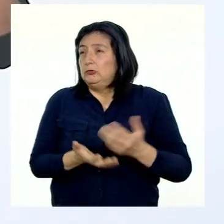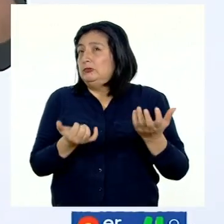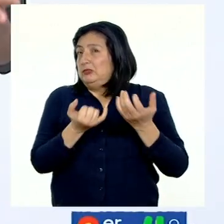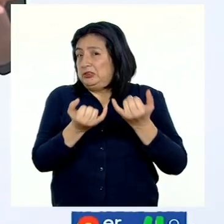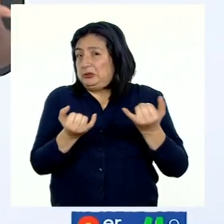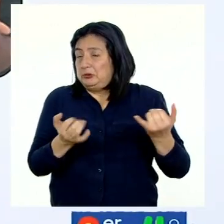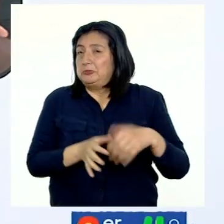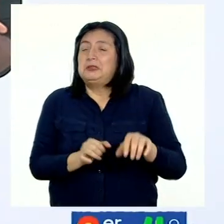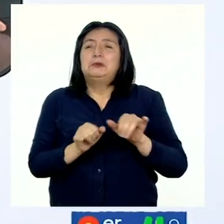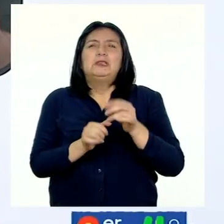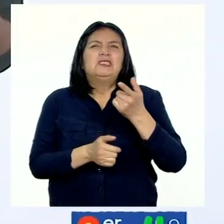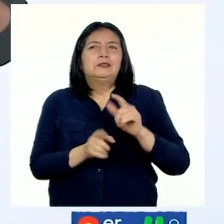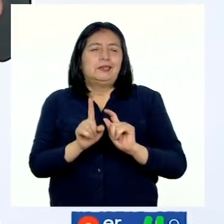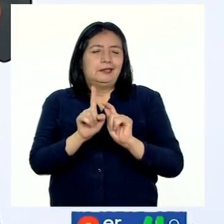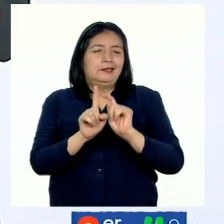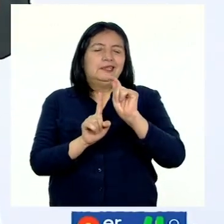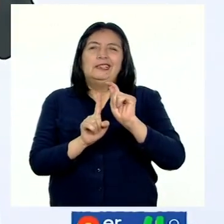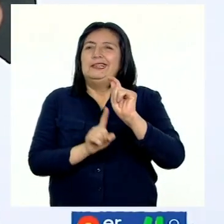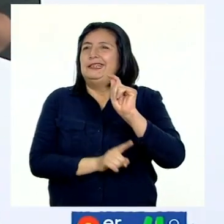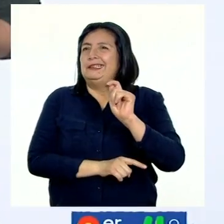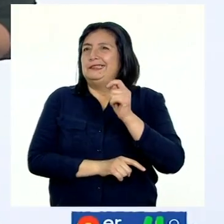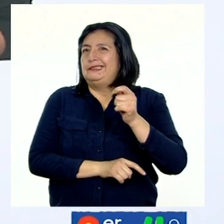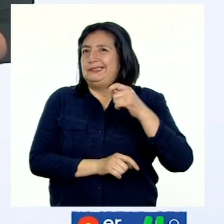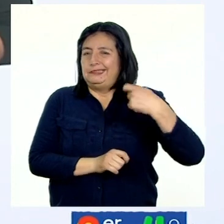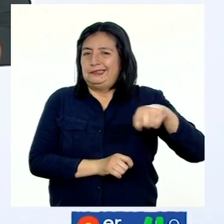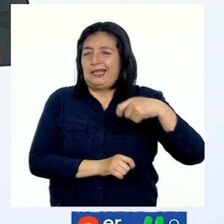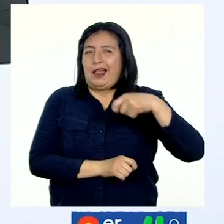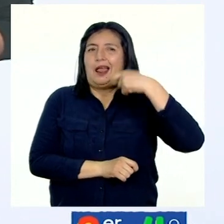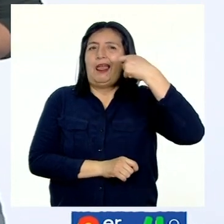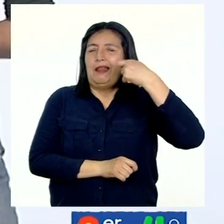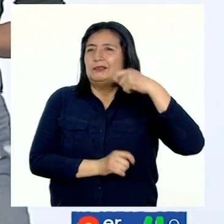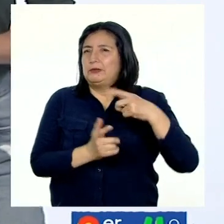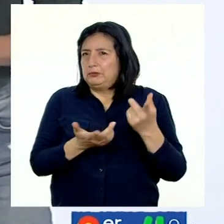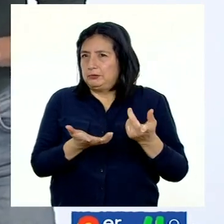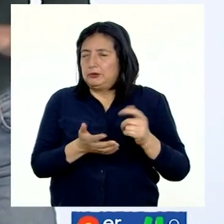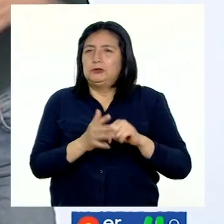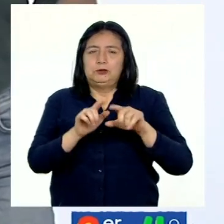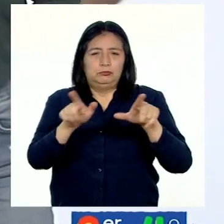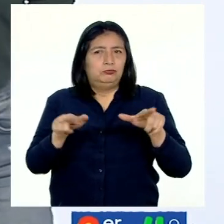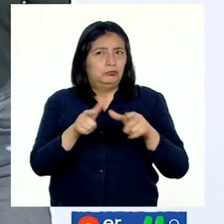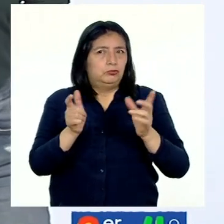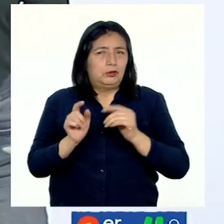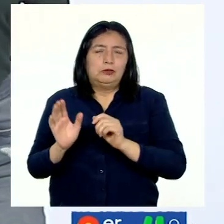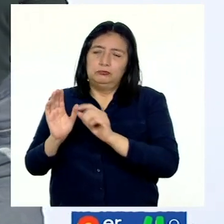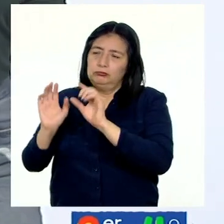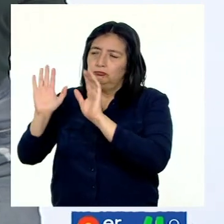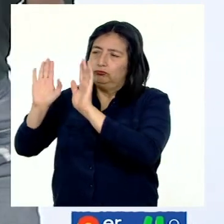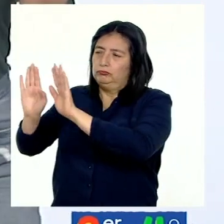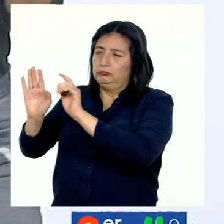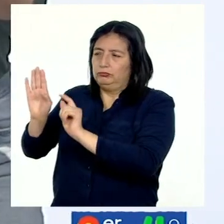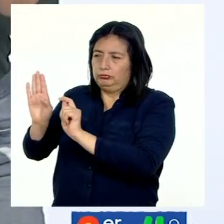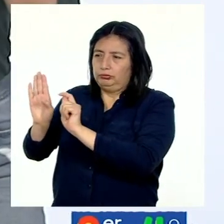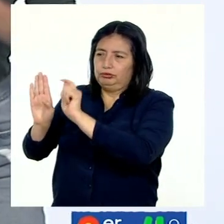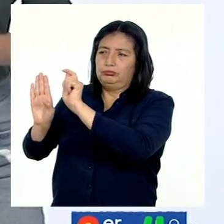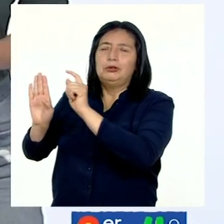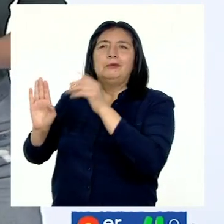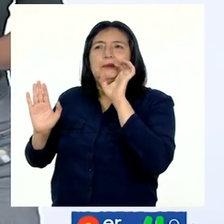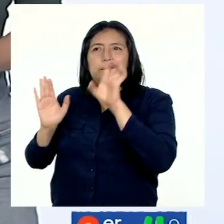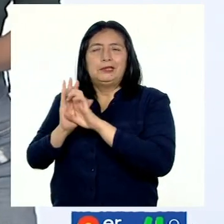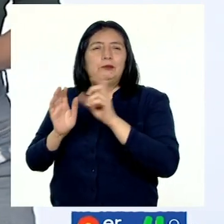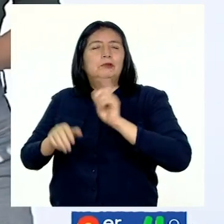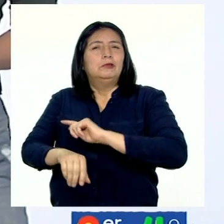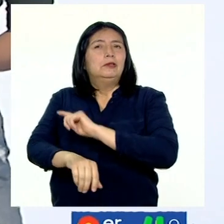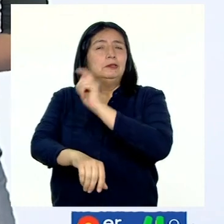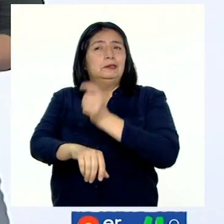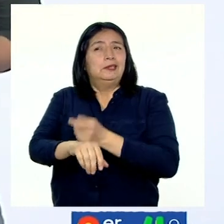medición es el termómetro. El termómetro mide la temperatura de un lugar. Por ejemplo, en Tacna, gracias al